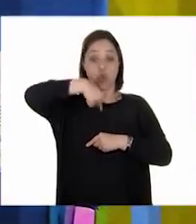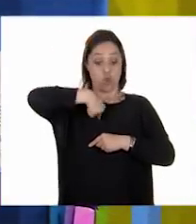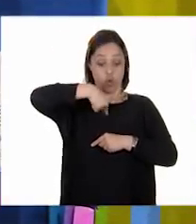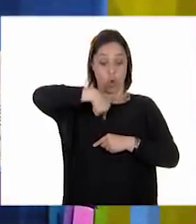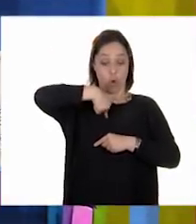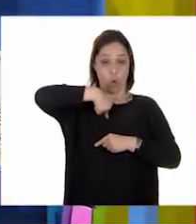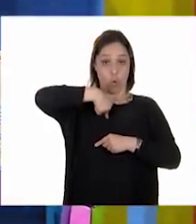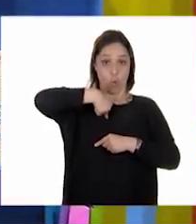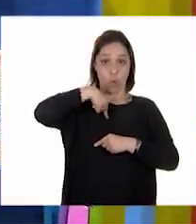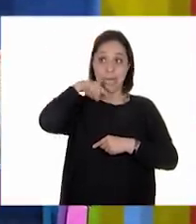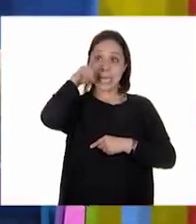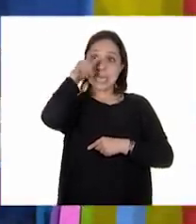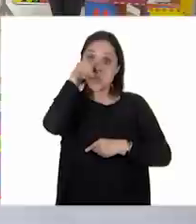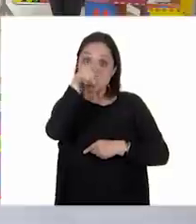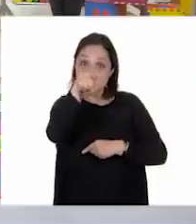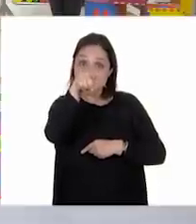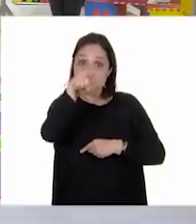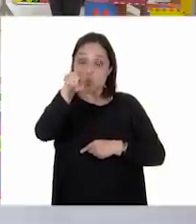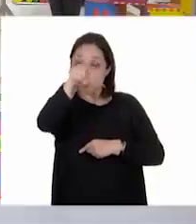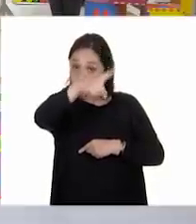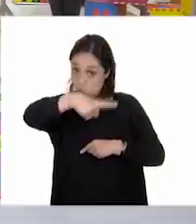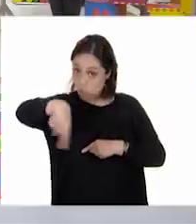tratar de responder. Sí. ver.